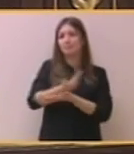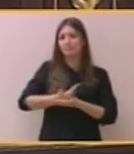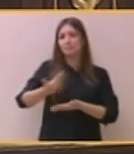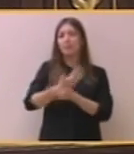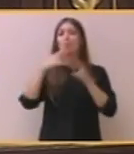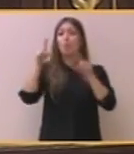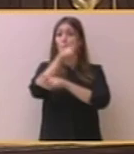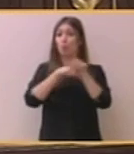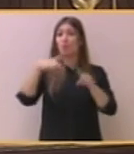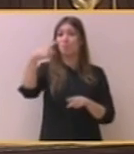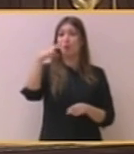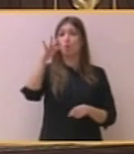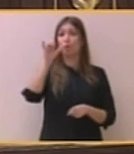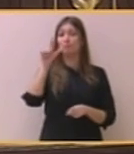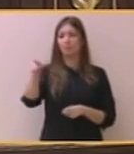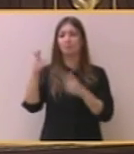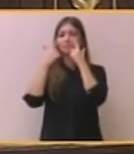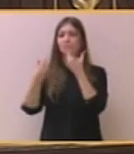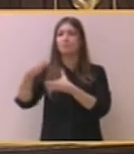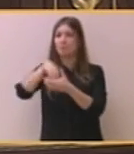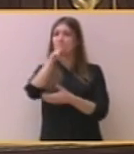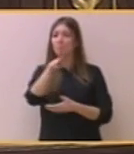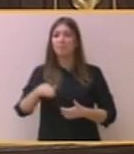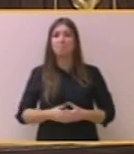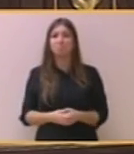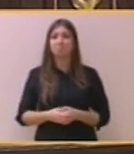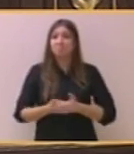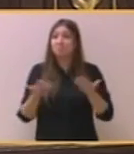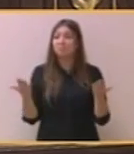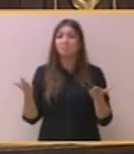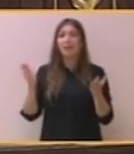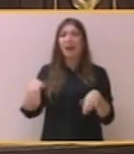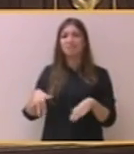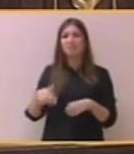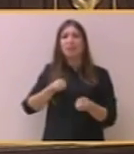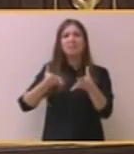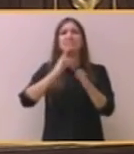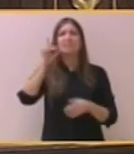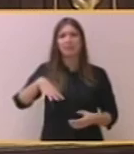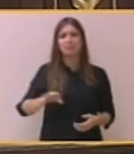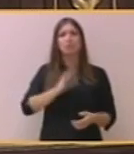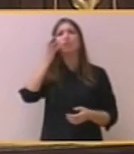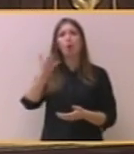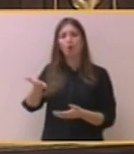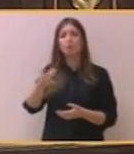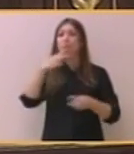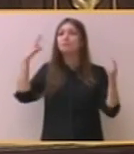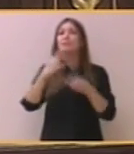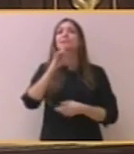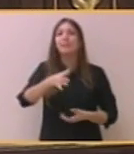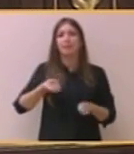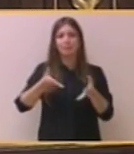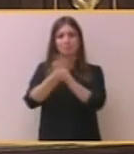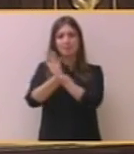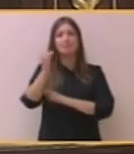a ese proceso. Y alguien tendrá que responder por ello, señor Rajoy. Alguien tendrá que responder. Alguien tendrá que